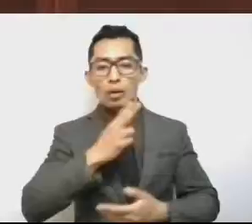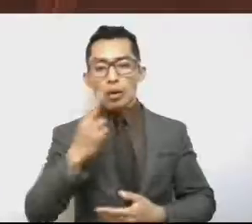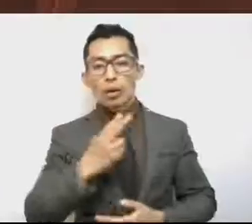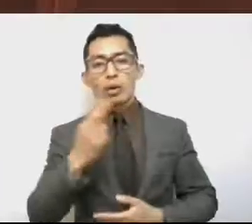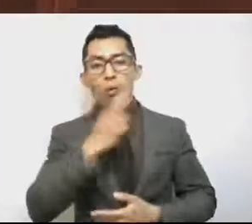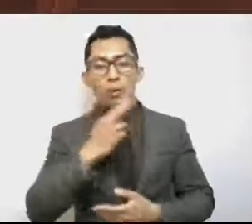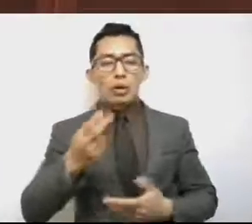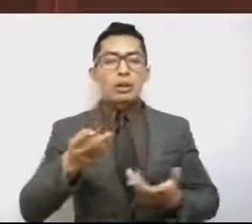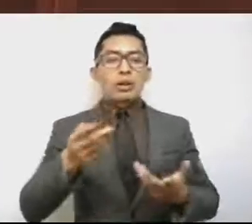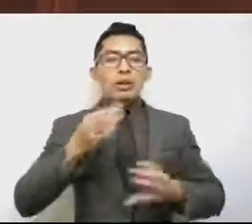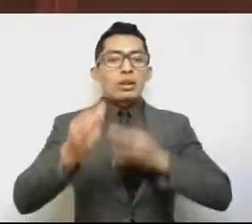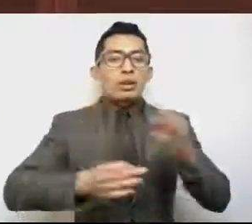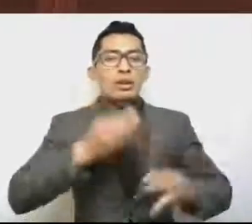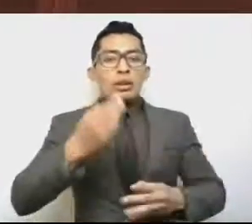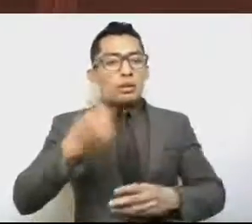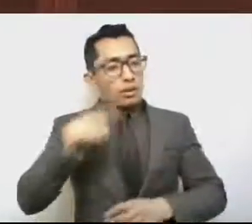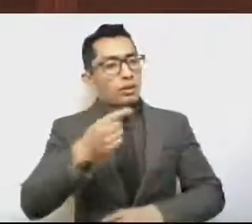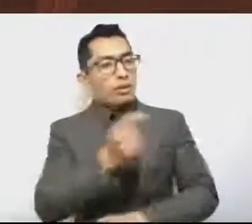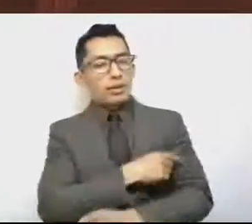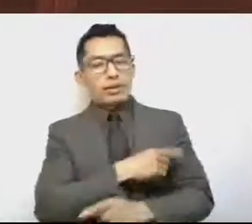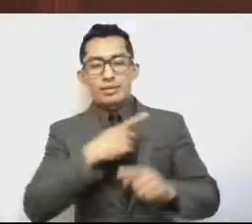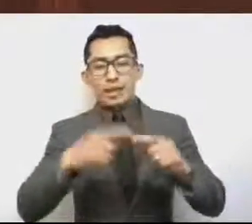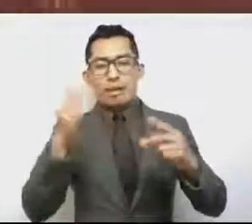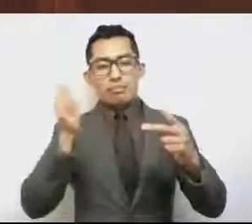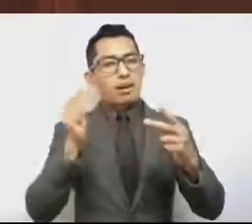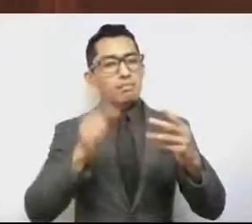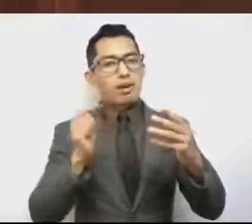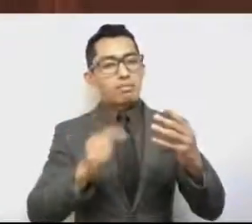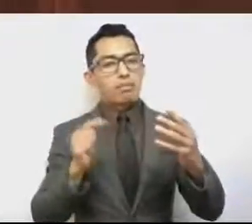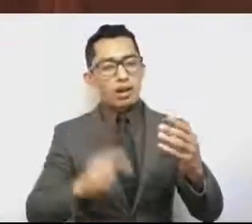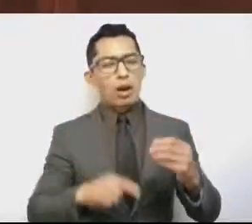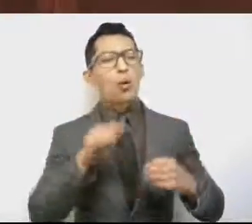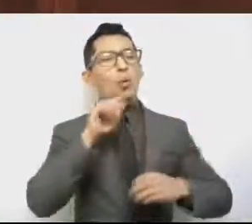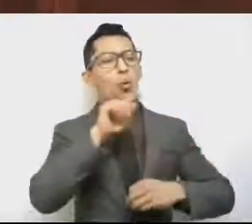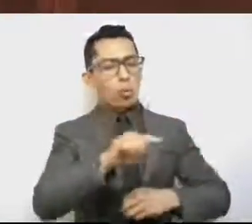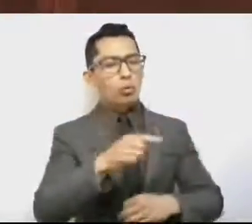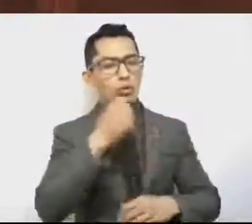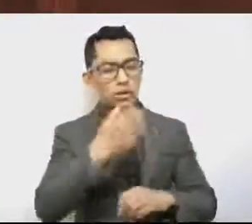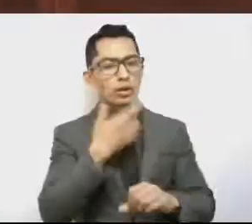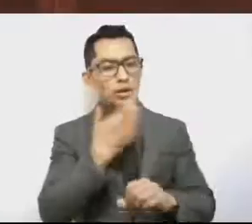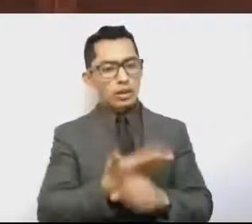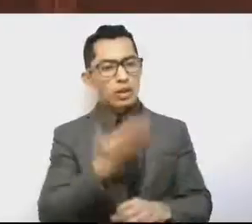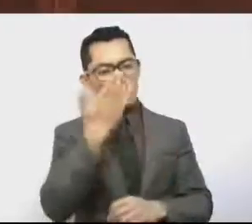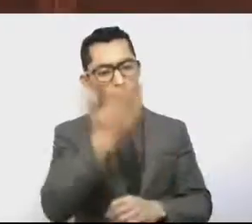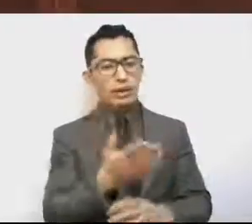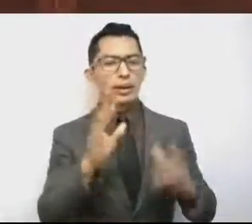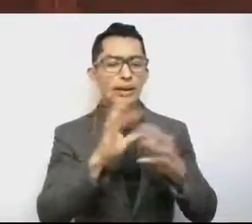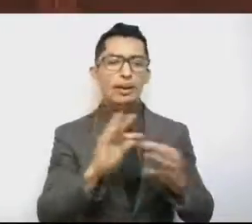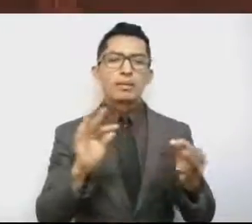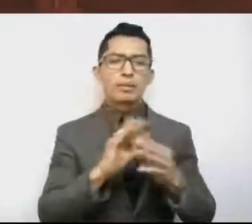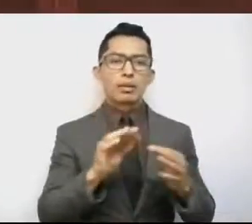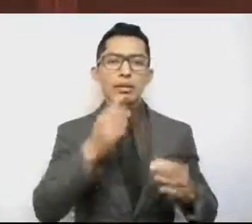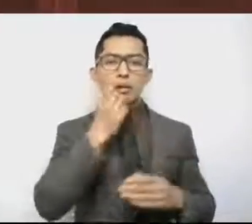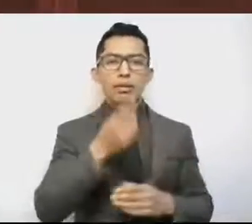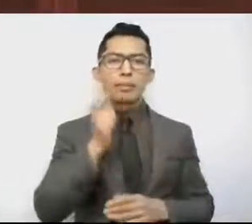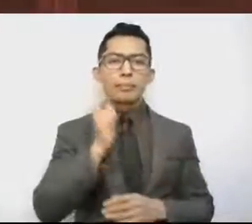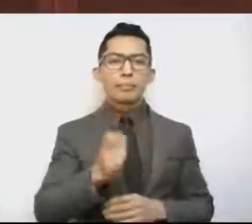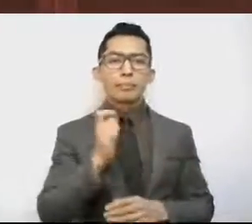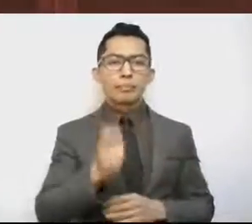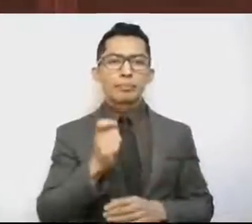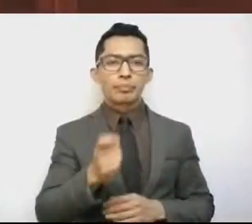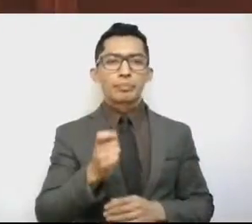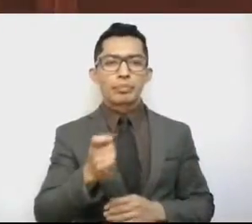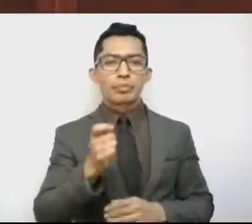campañas de vacunación, etcétera, etcétera. Usted ha mencionado que en